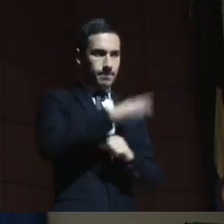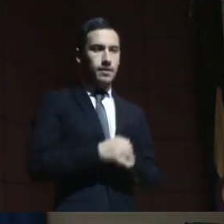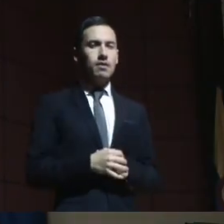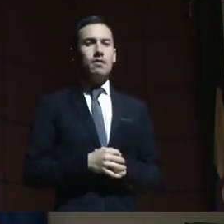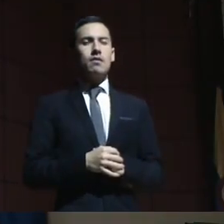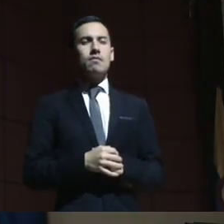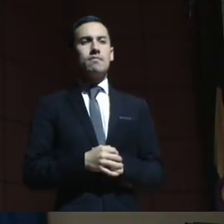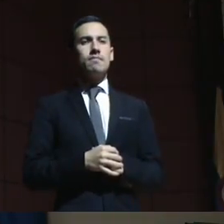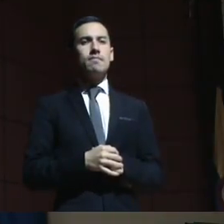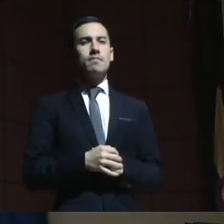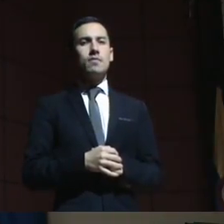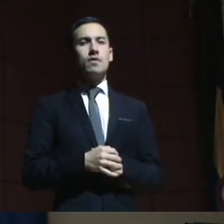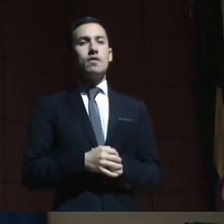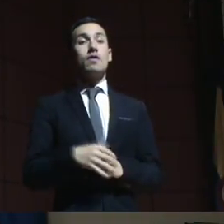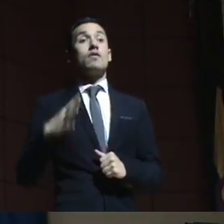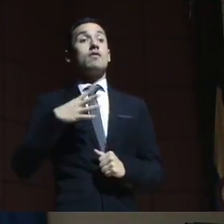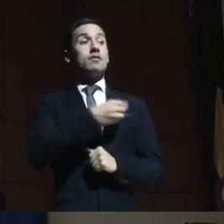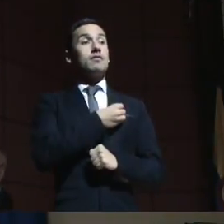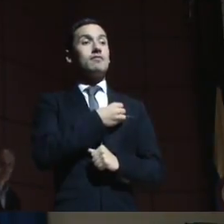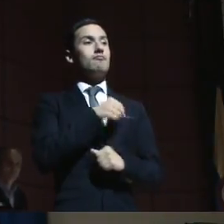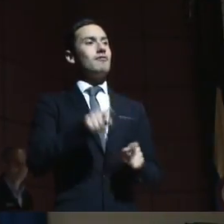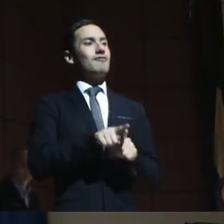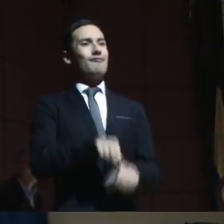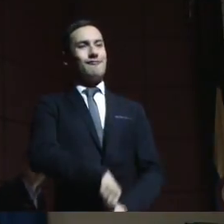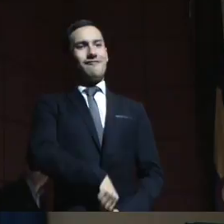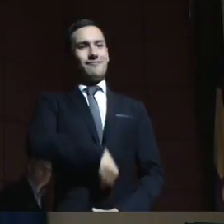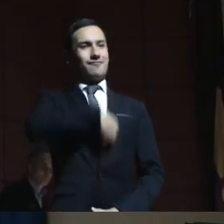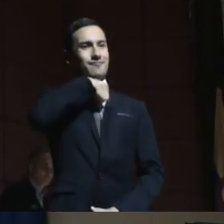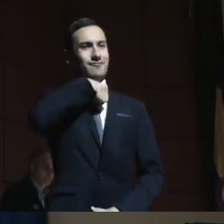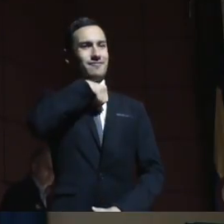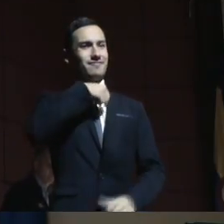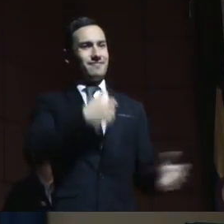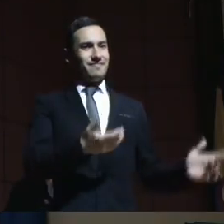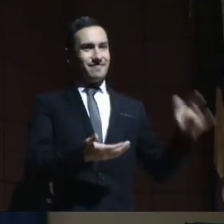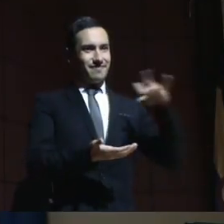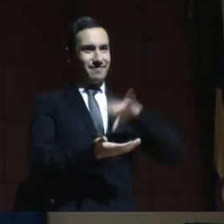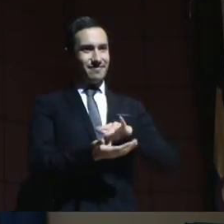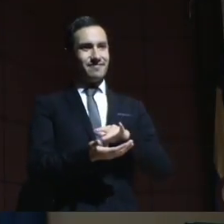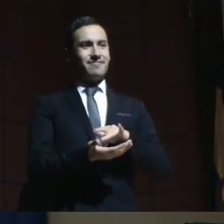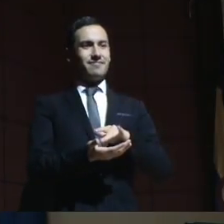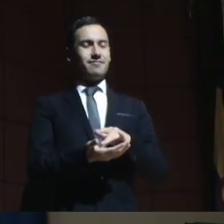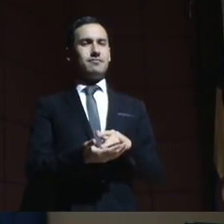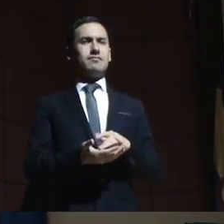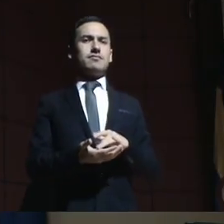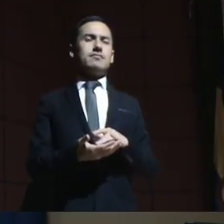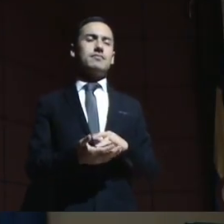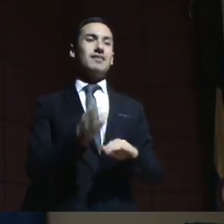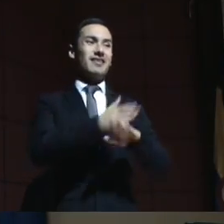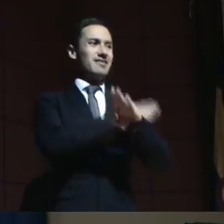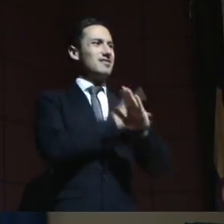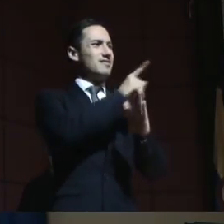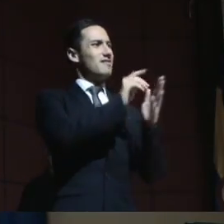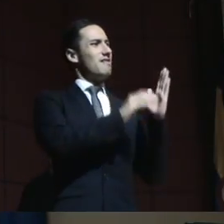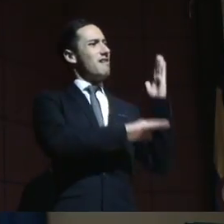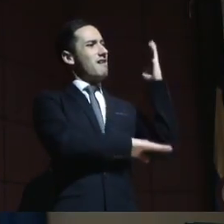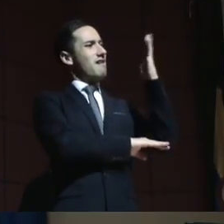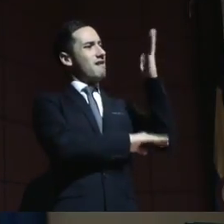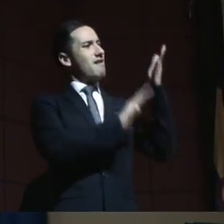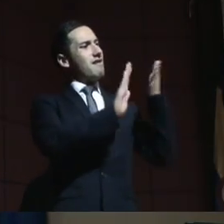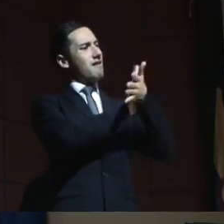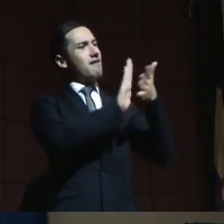es un orgullo estar aquí y haber oído lo que estuvo antes de esta